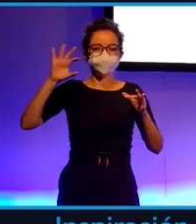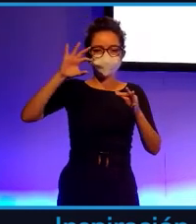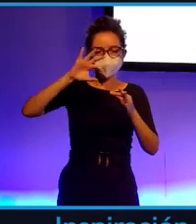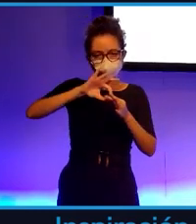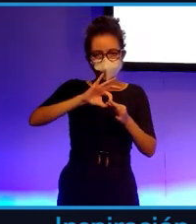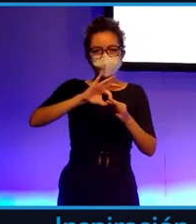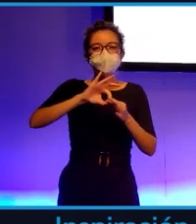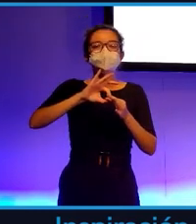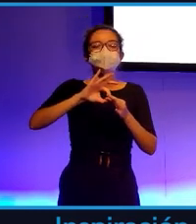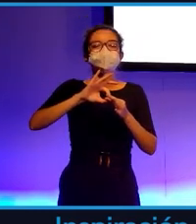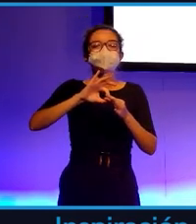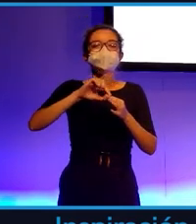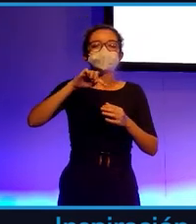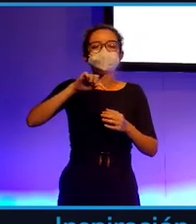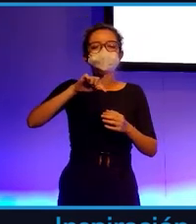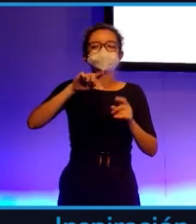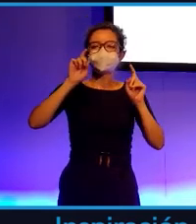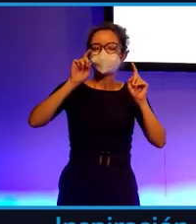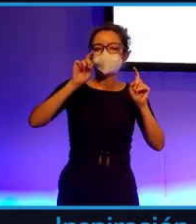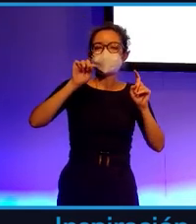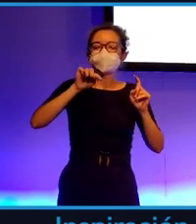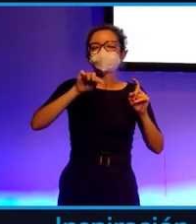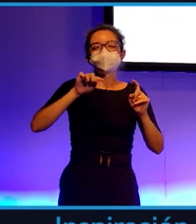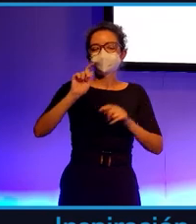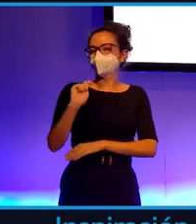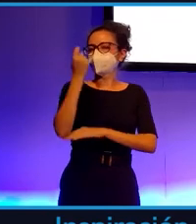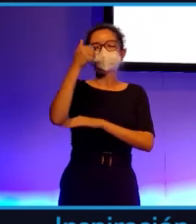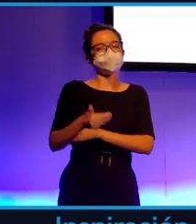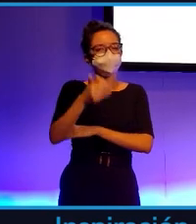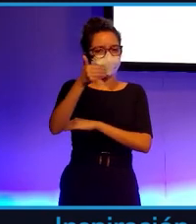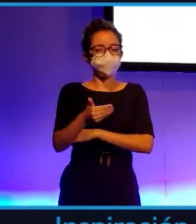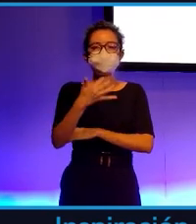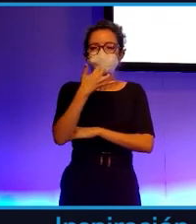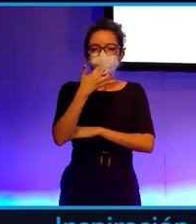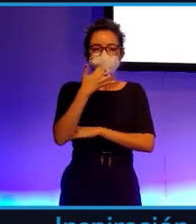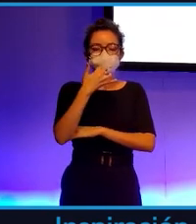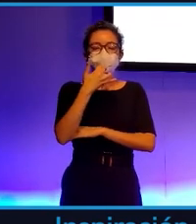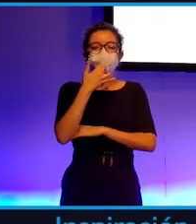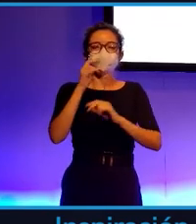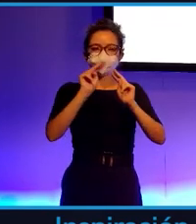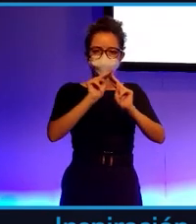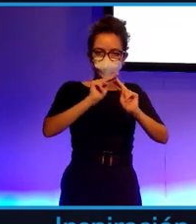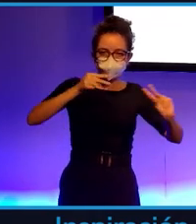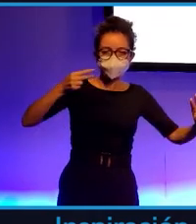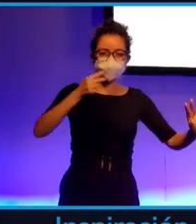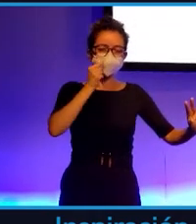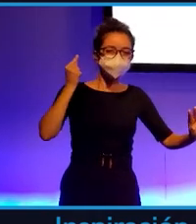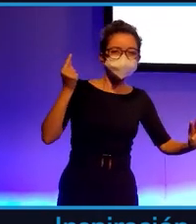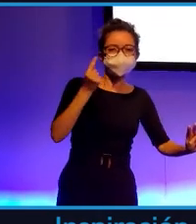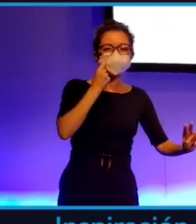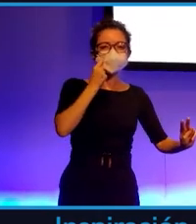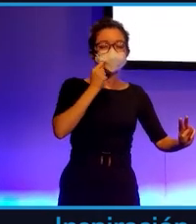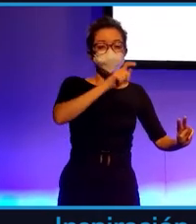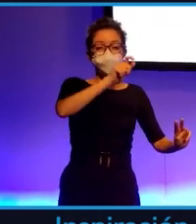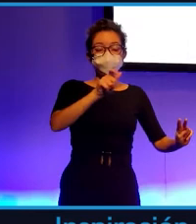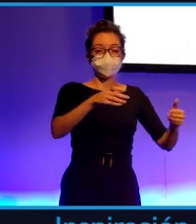conseguido hitos muy relevantes. Entre ellos, ser capaces de diagnosticar genéticamente muchos pacientes que antes